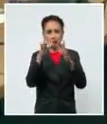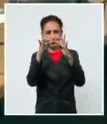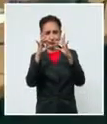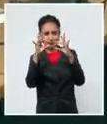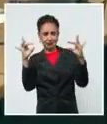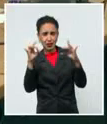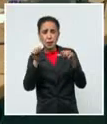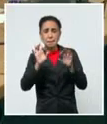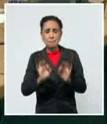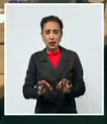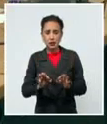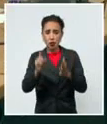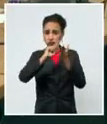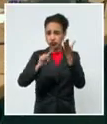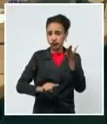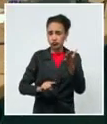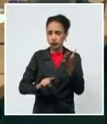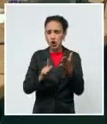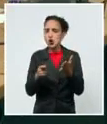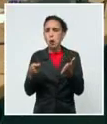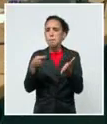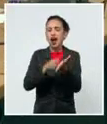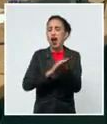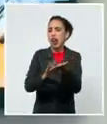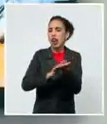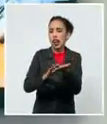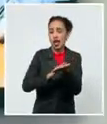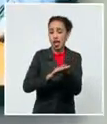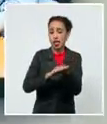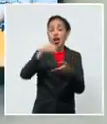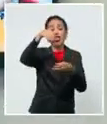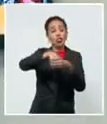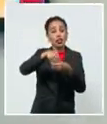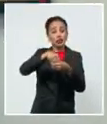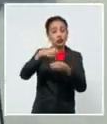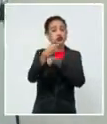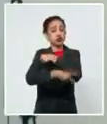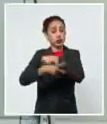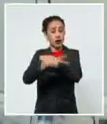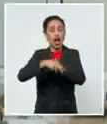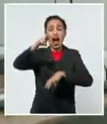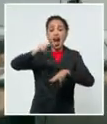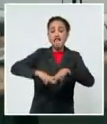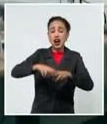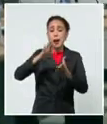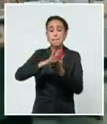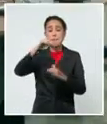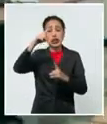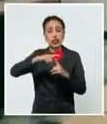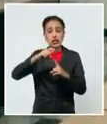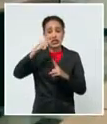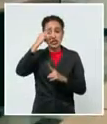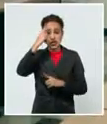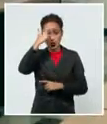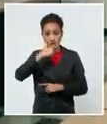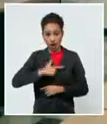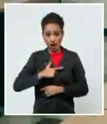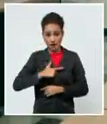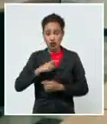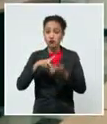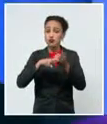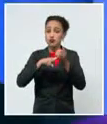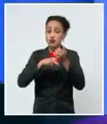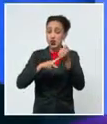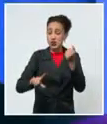metrar y sin cobrar que existen en el país. La Habana, Matanzas y Ciego de Ávila son las